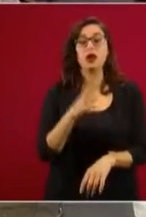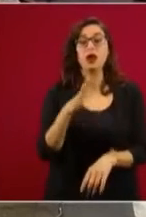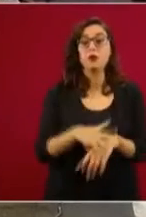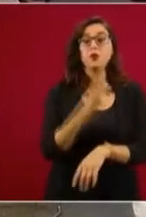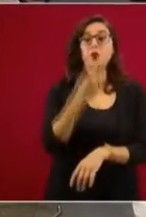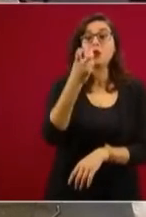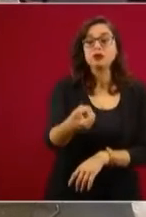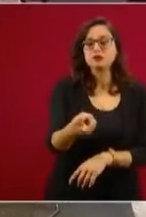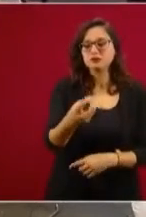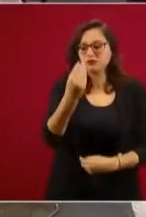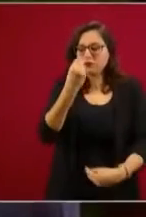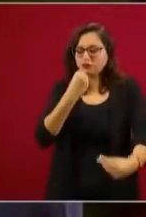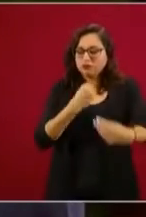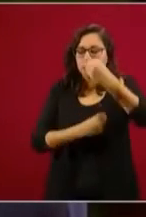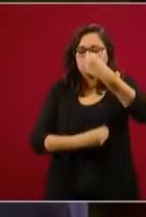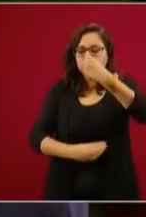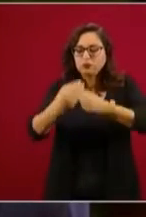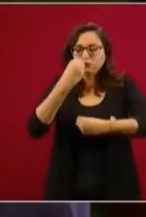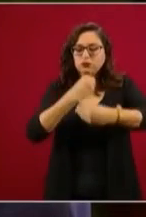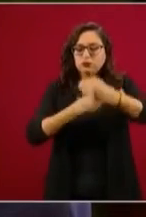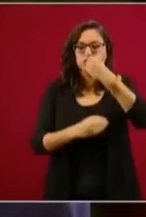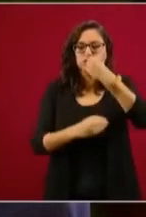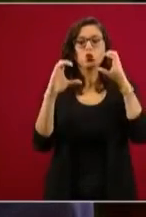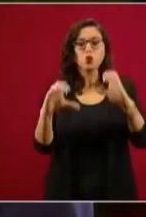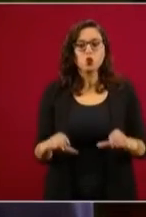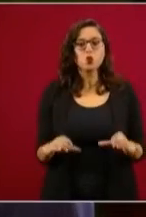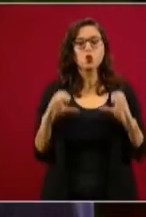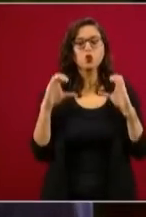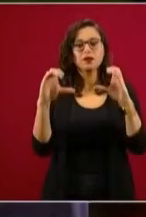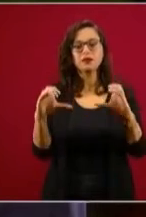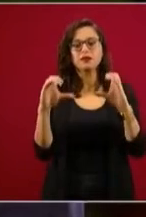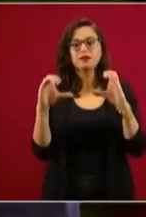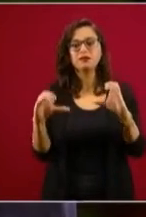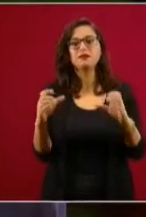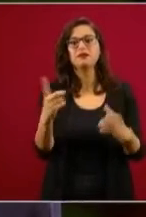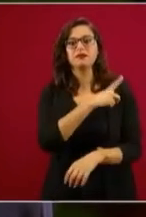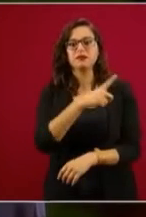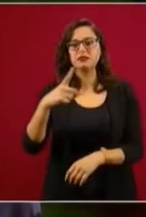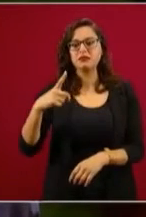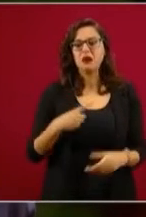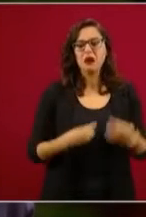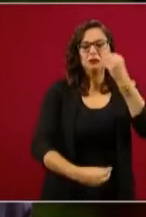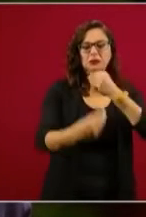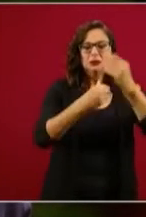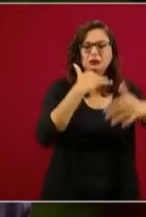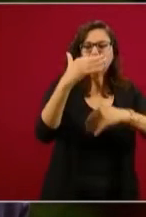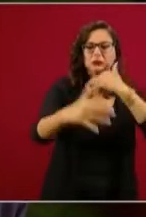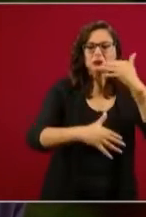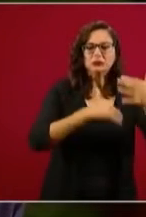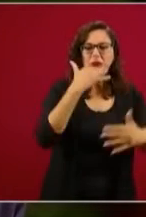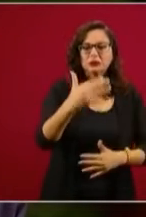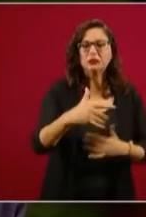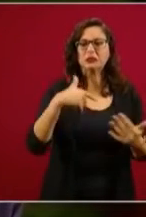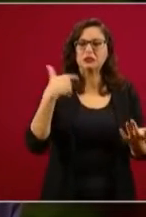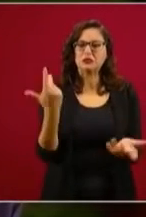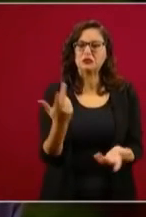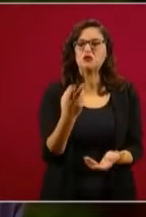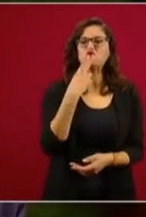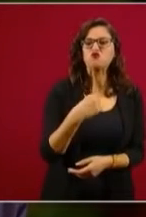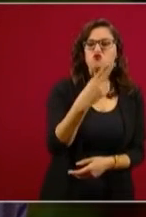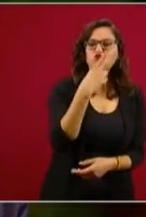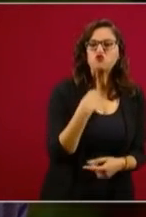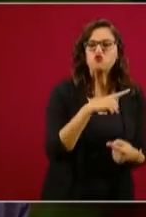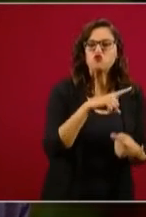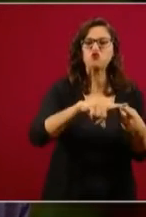nivel mundial. Entonces, yo tengo muchas dudas, no sé